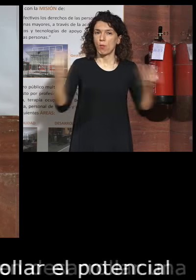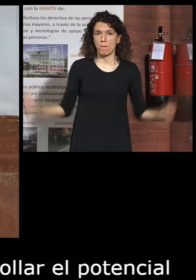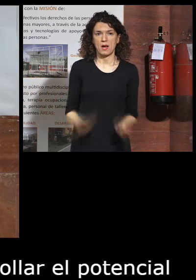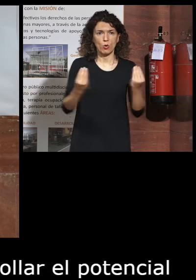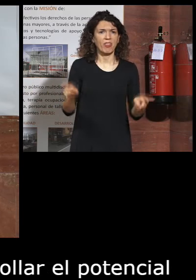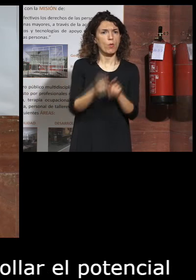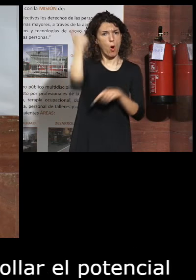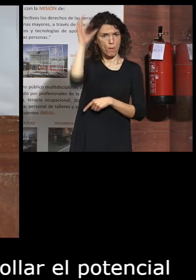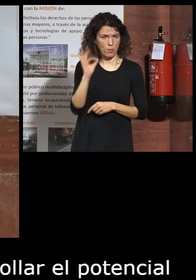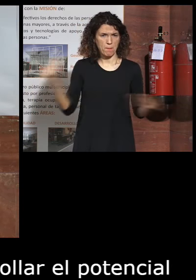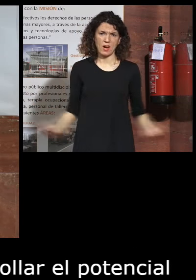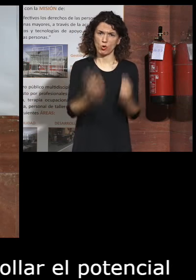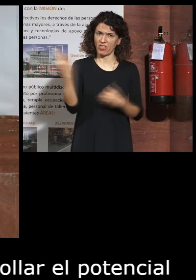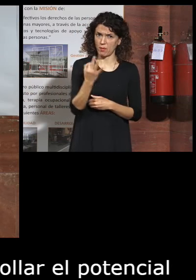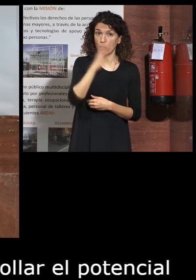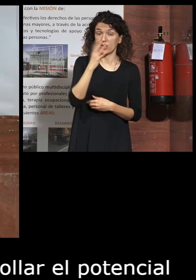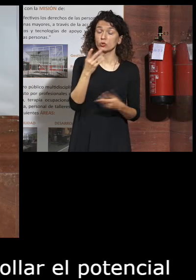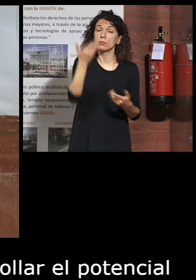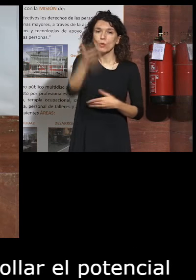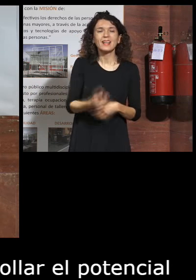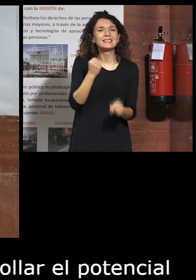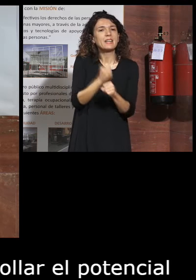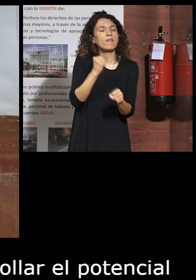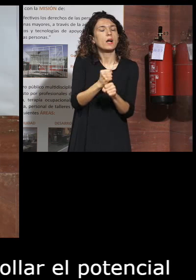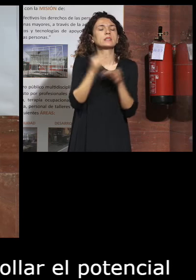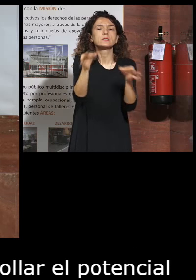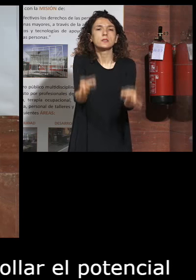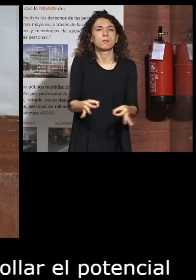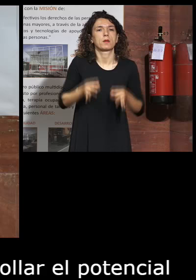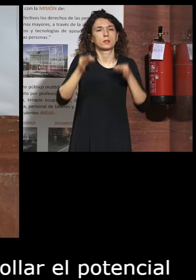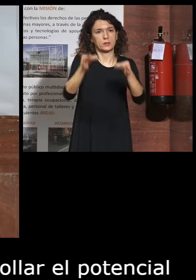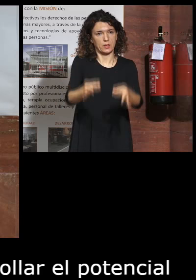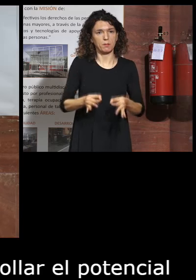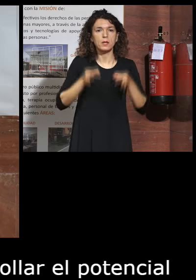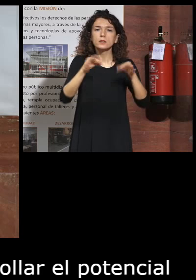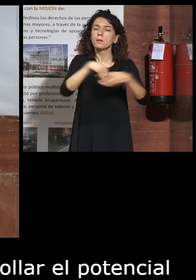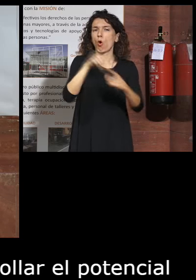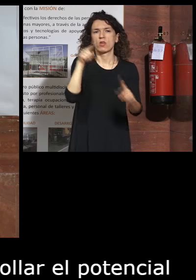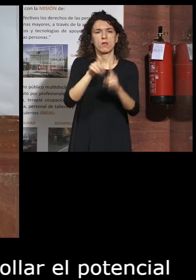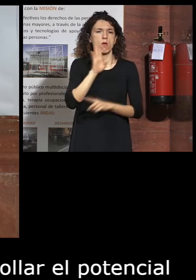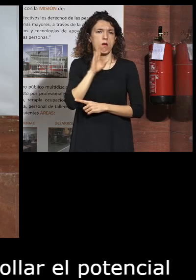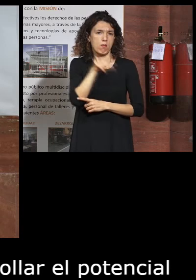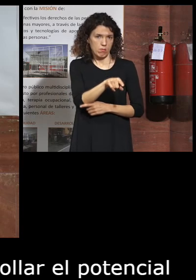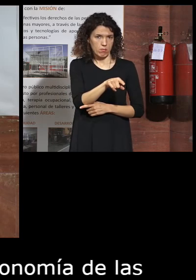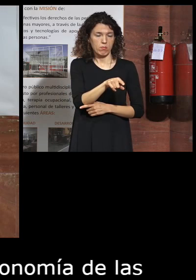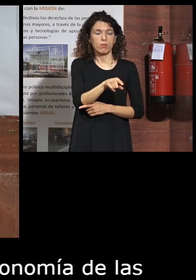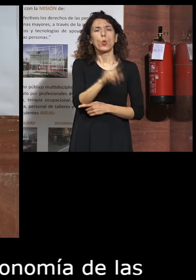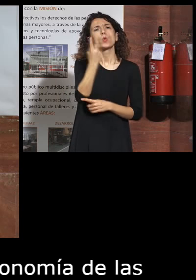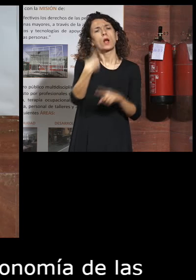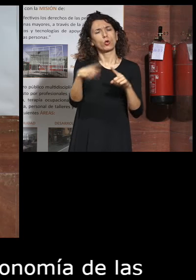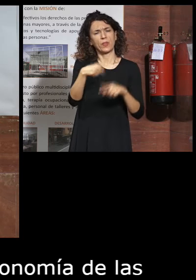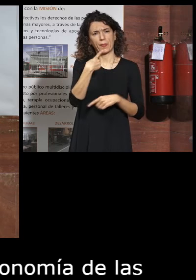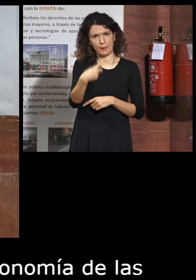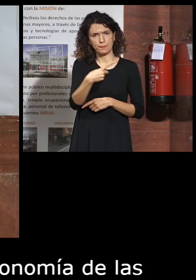hombre o mujer. Por eso es importante trabajar permanentemente en este cometido. Y quiero decir una cosa,